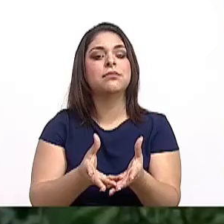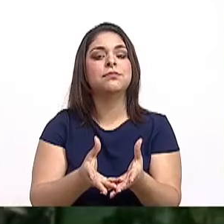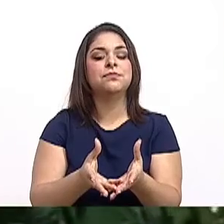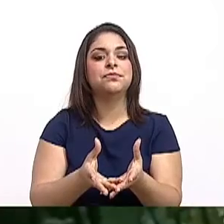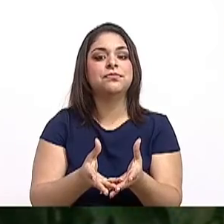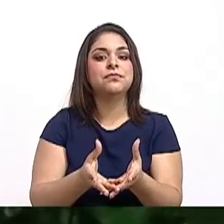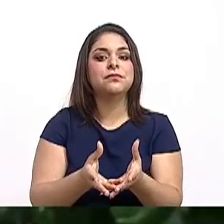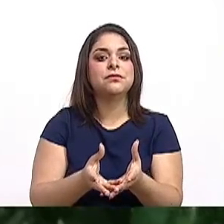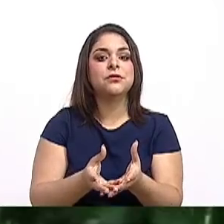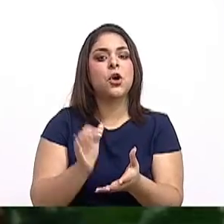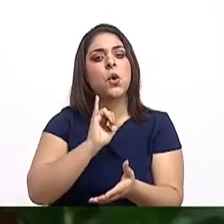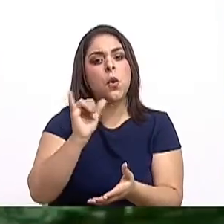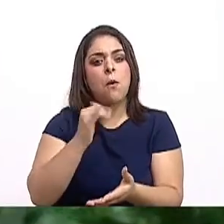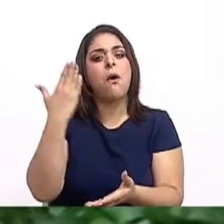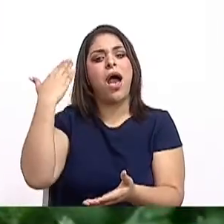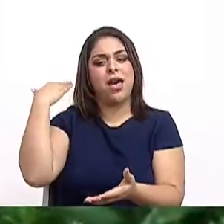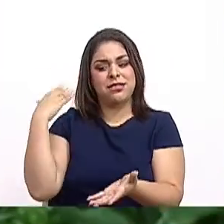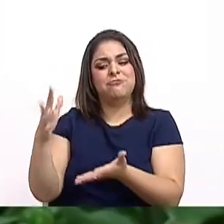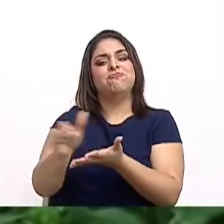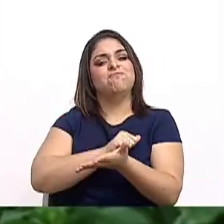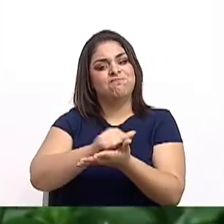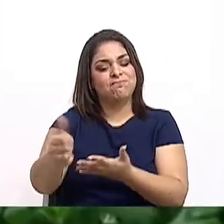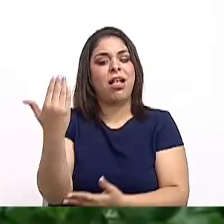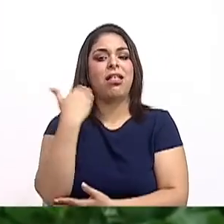el techo, el daño que hicimos antes.